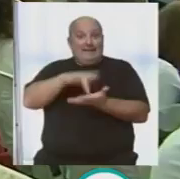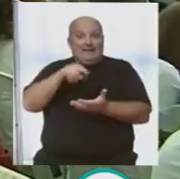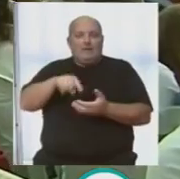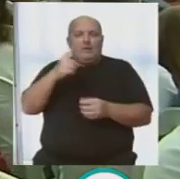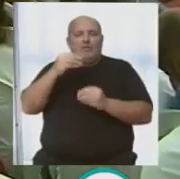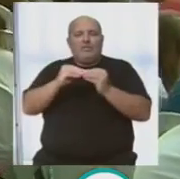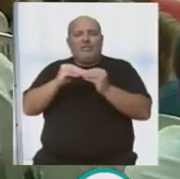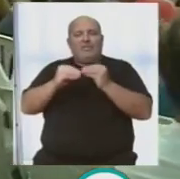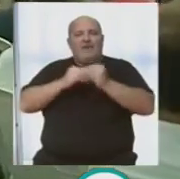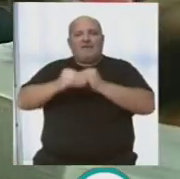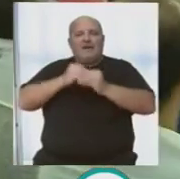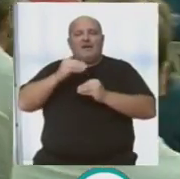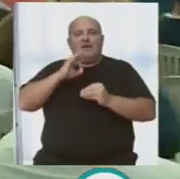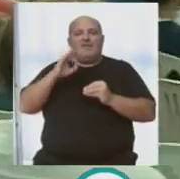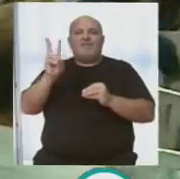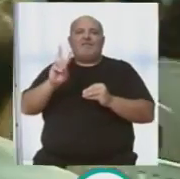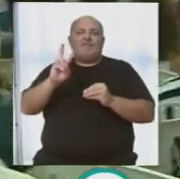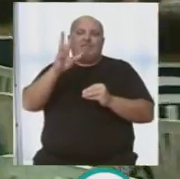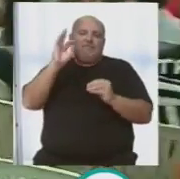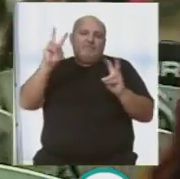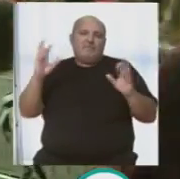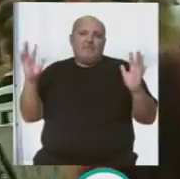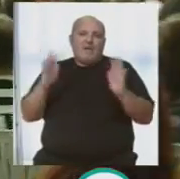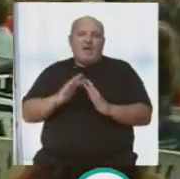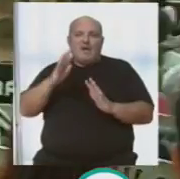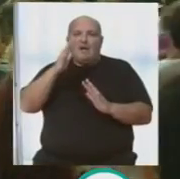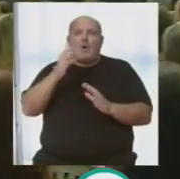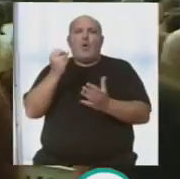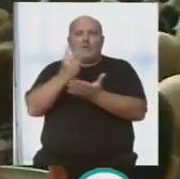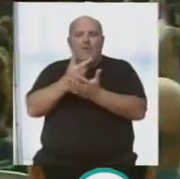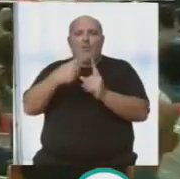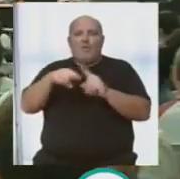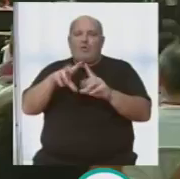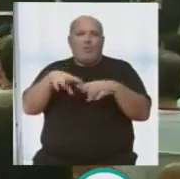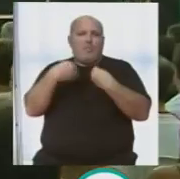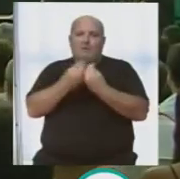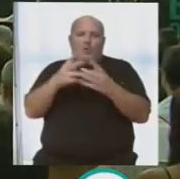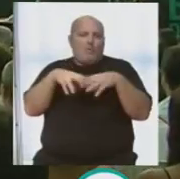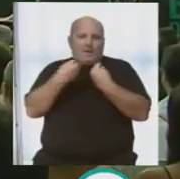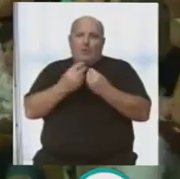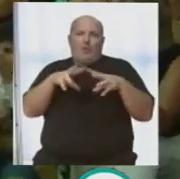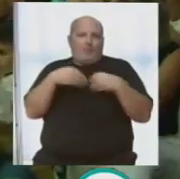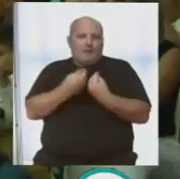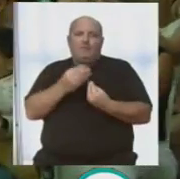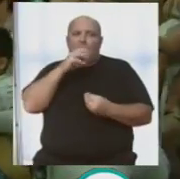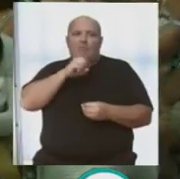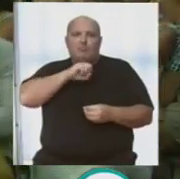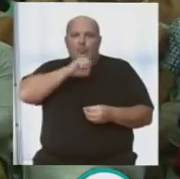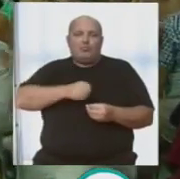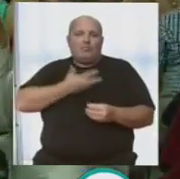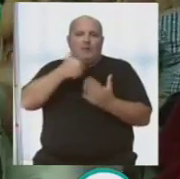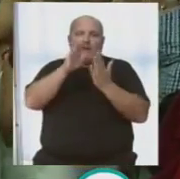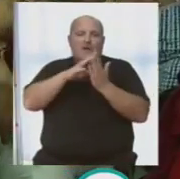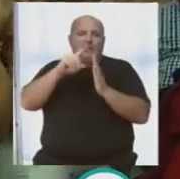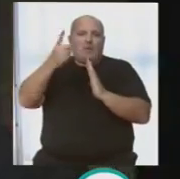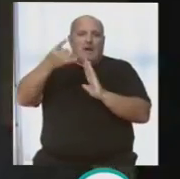celebraba su tradicional velada carnavalesca, que en este año volvía a completar su aforo de aficionados atraídos por un cartel de